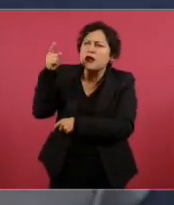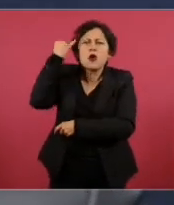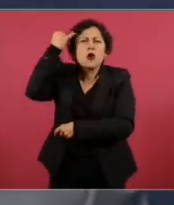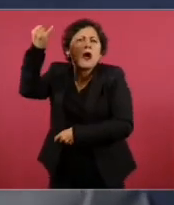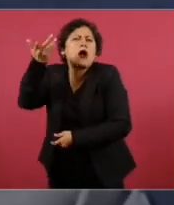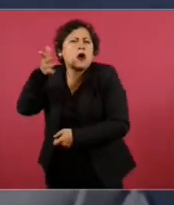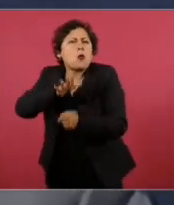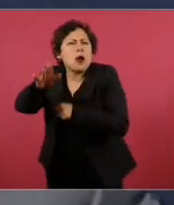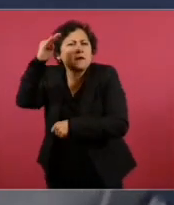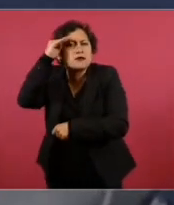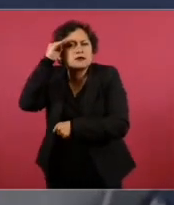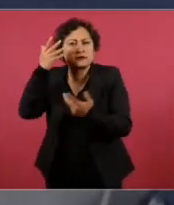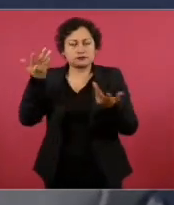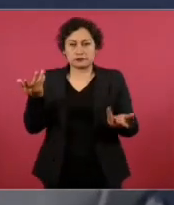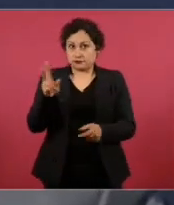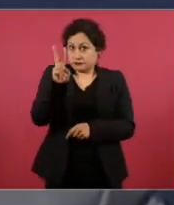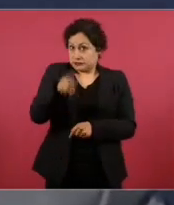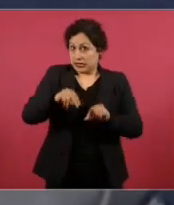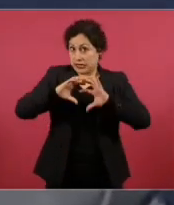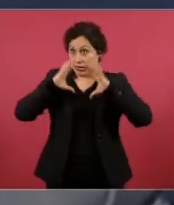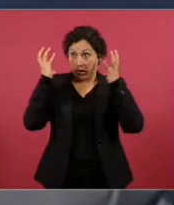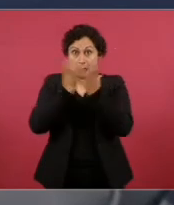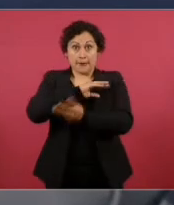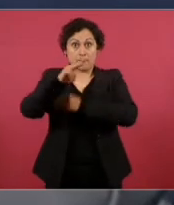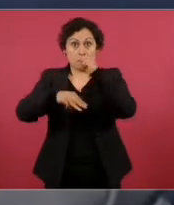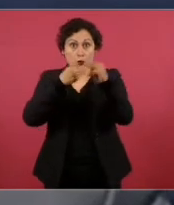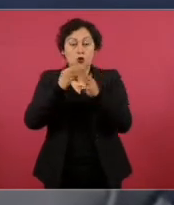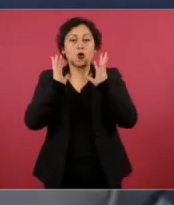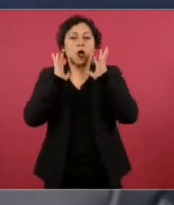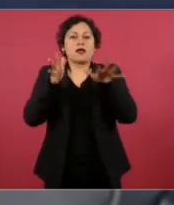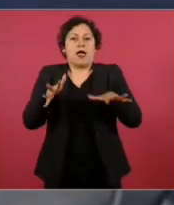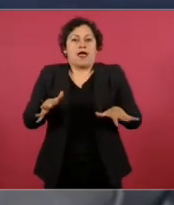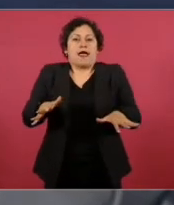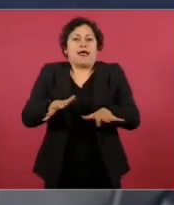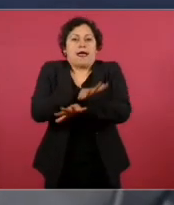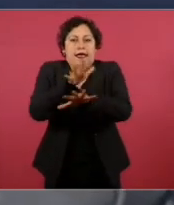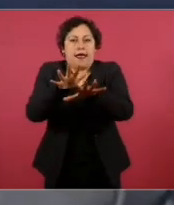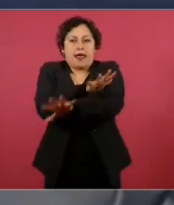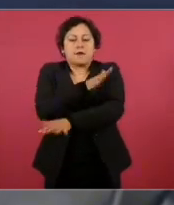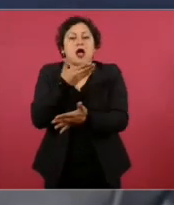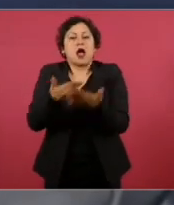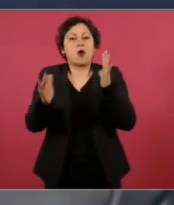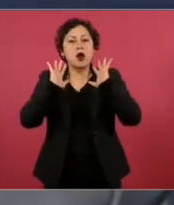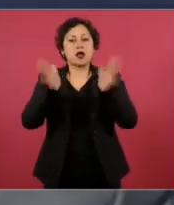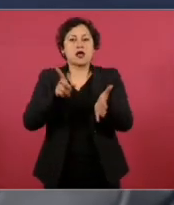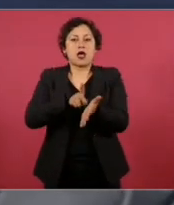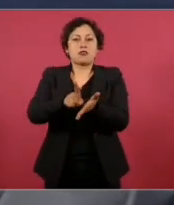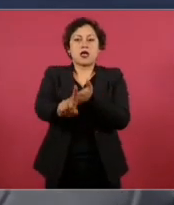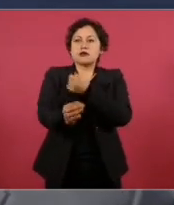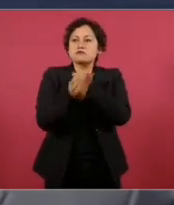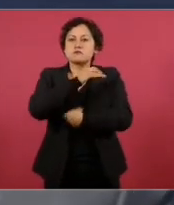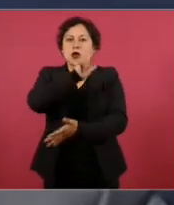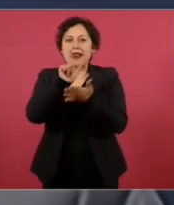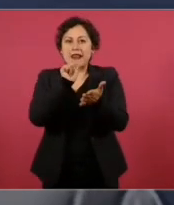están cambiando para bien, ahora sí hay Estado de Derecho, hay legalidad. Claro, están